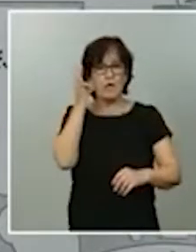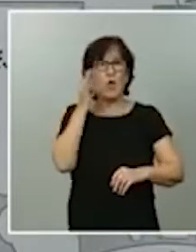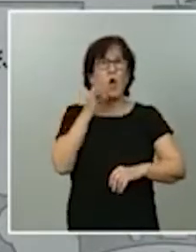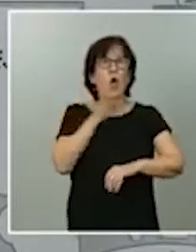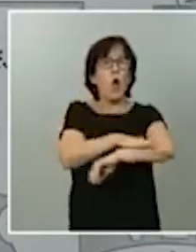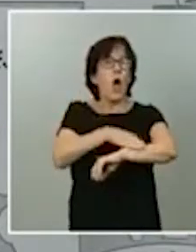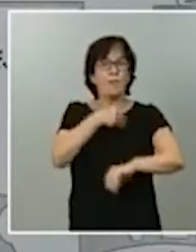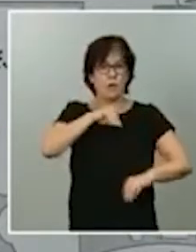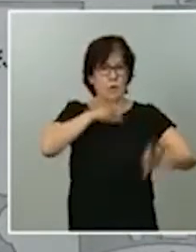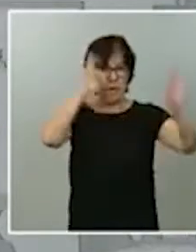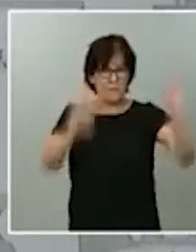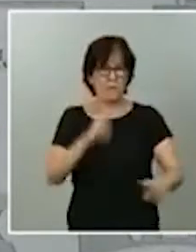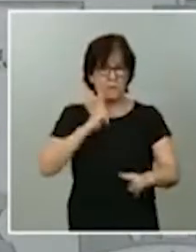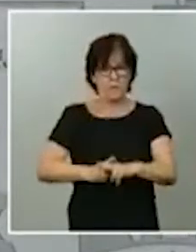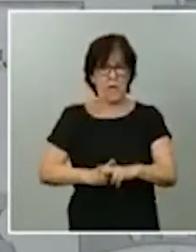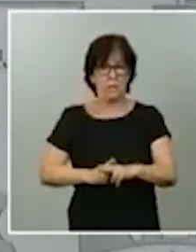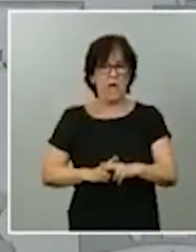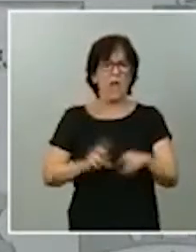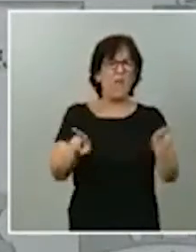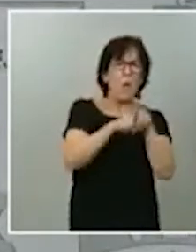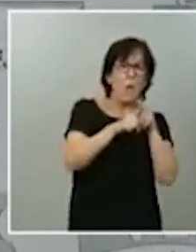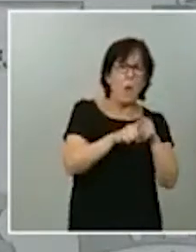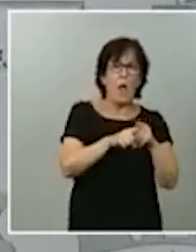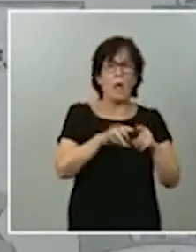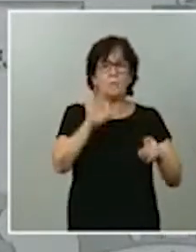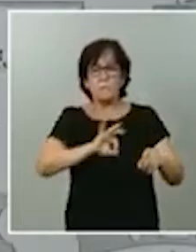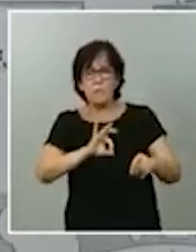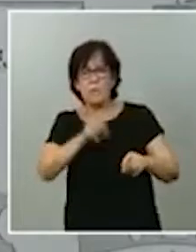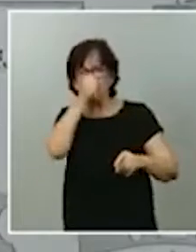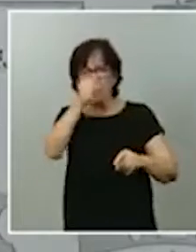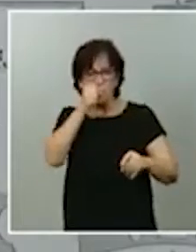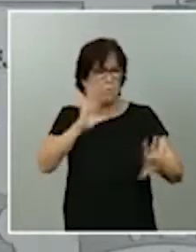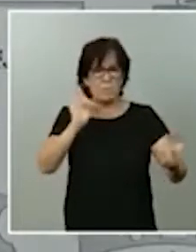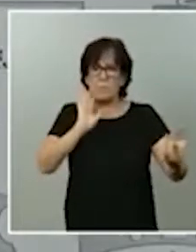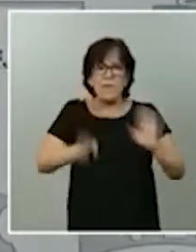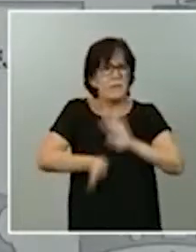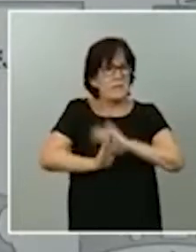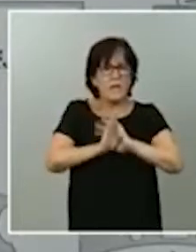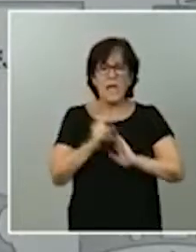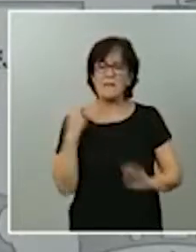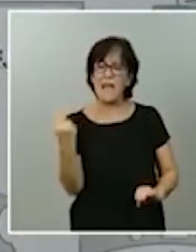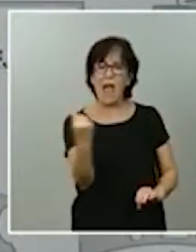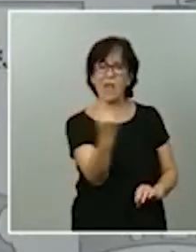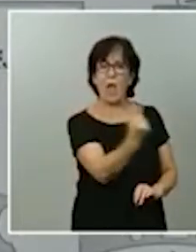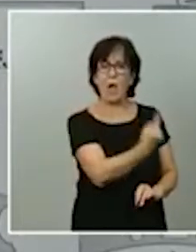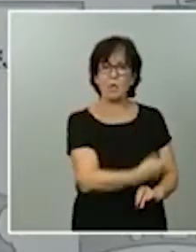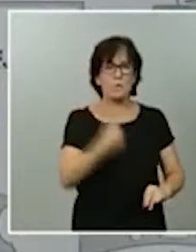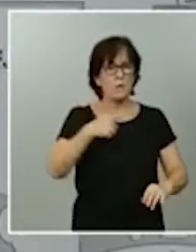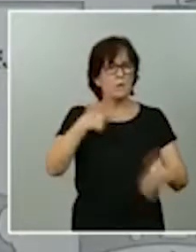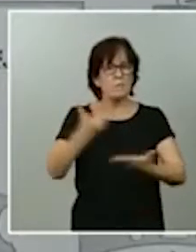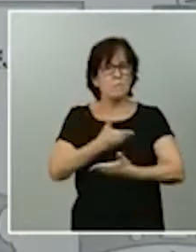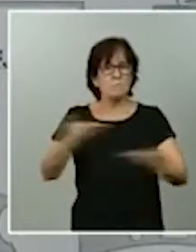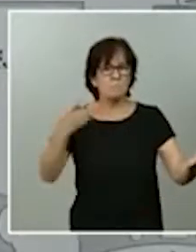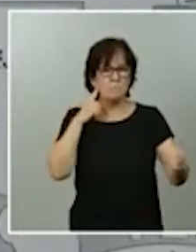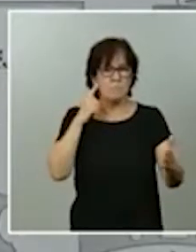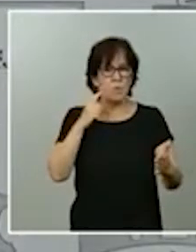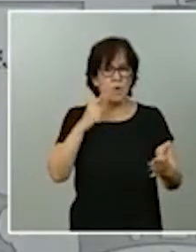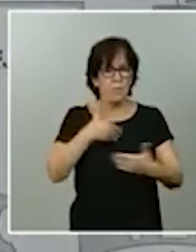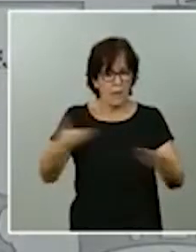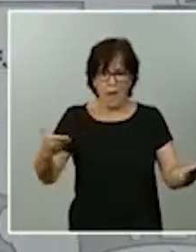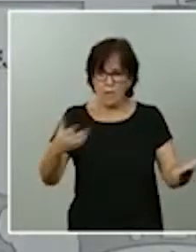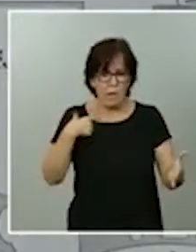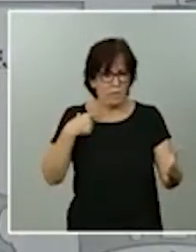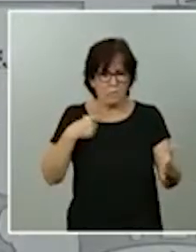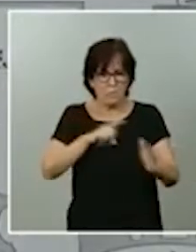el primer día que celebramos el Consejo de Ministros. Y así sigue siendo. Todos y cada uno de ellos tiene mi máxima confianza y, desde luego, yo lo